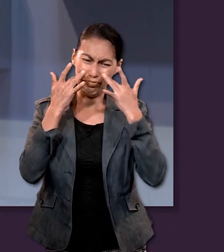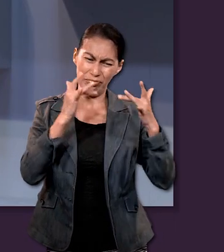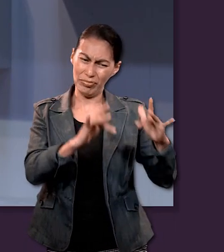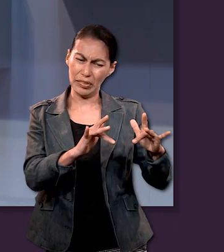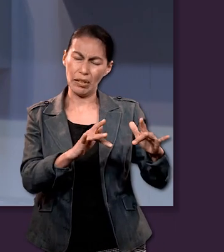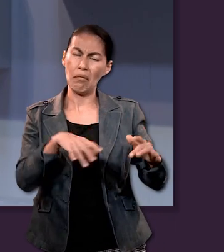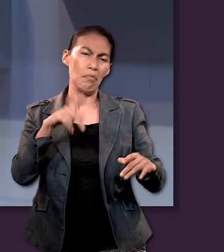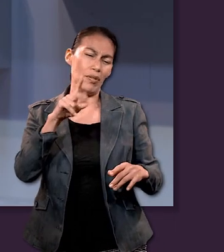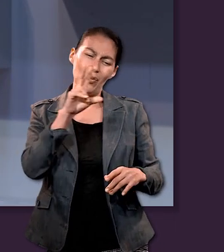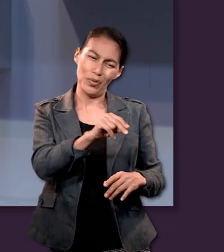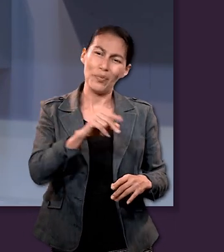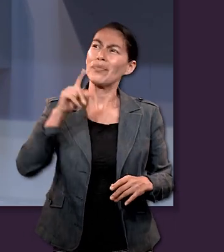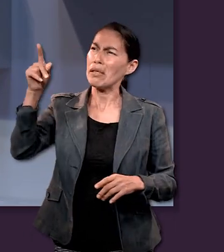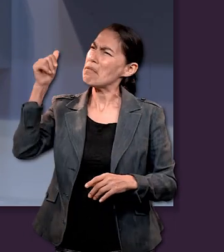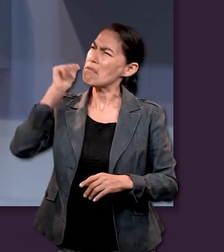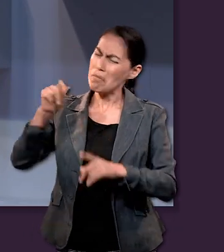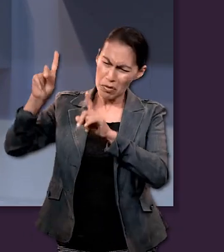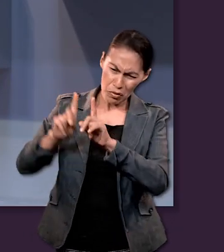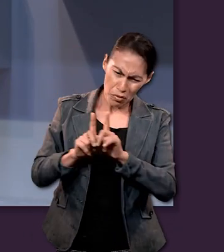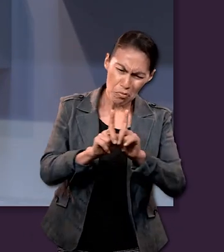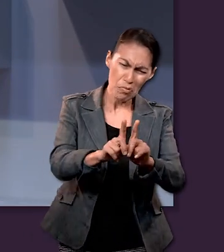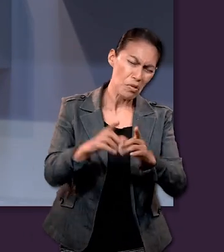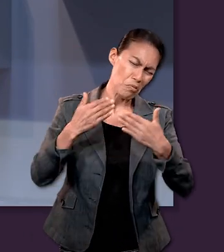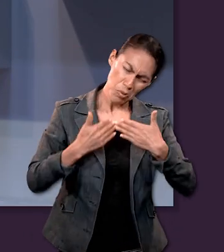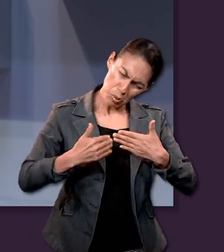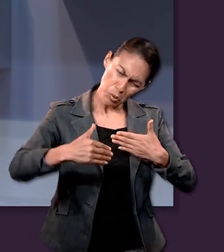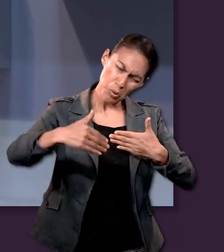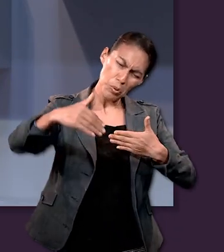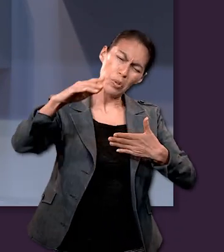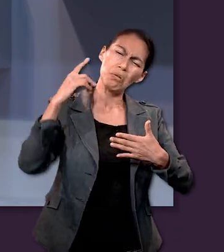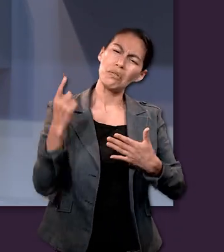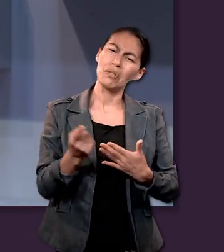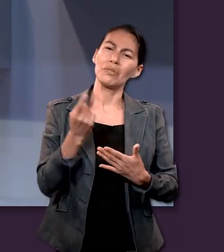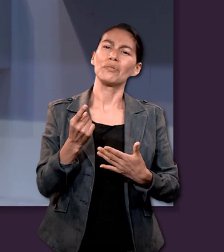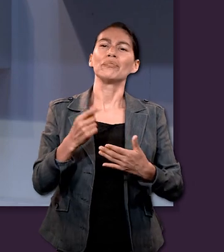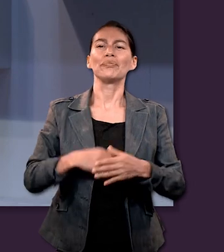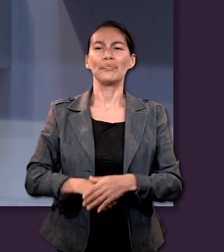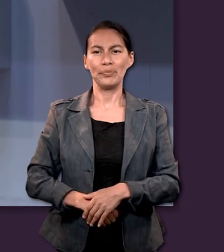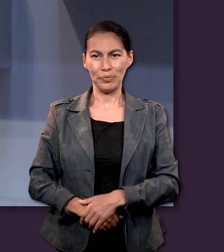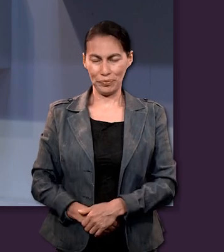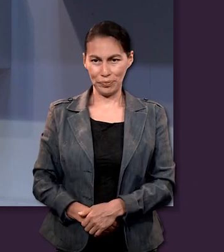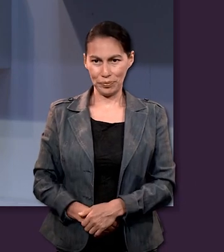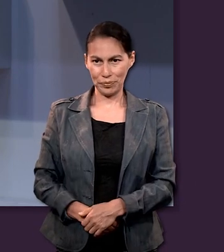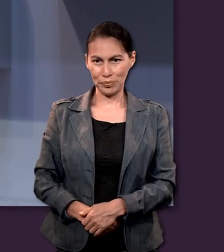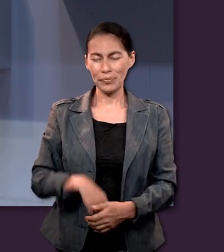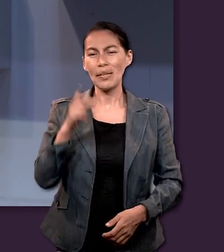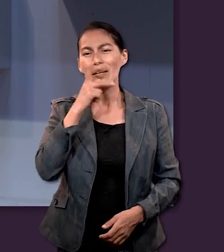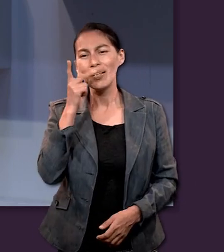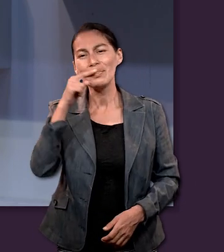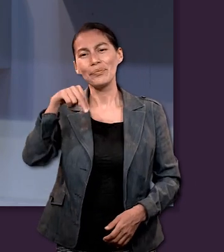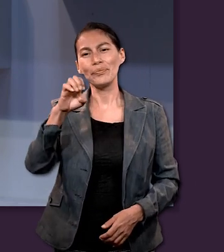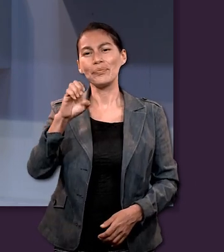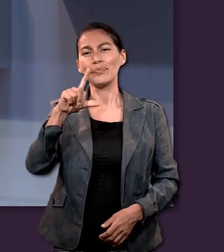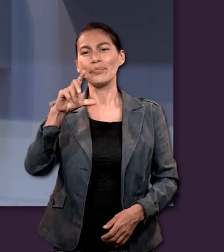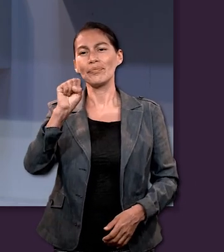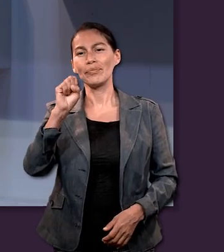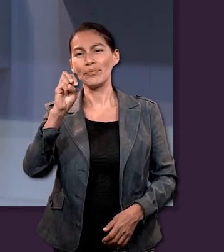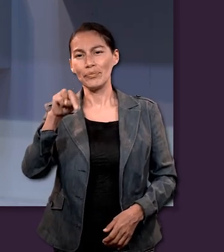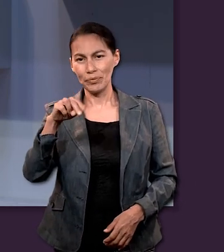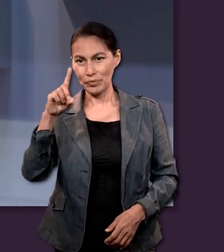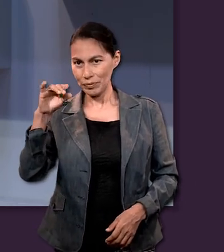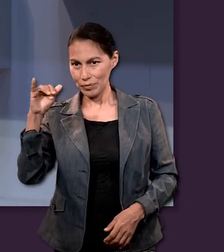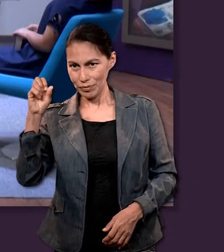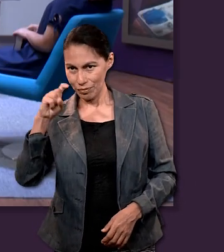agradecemos al Pastor Nelson Díaz por este comentario que nos ayuda a complementar el estudio de la Biblia